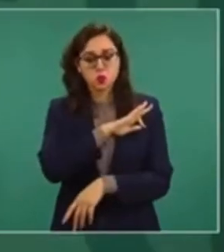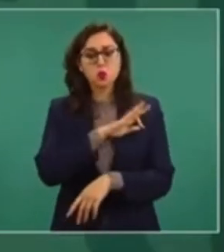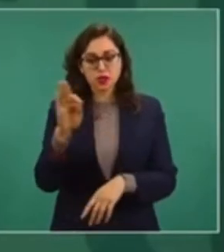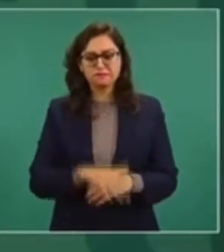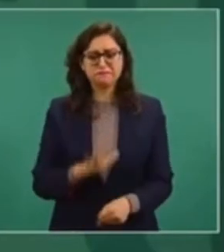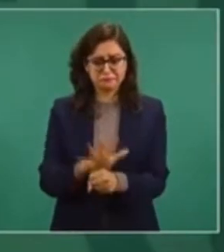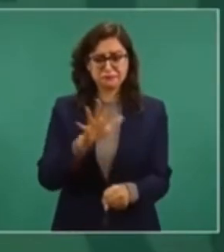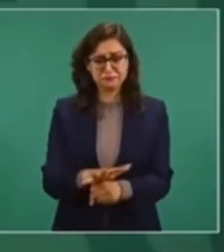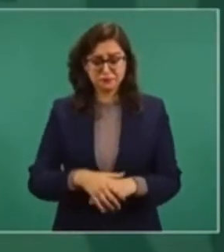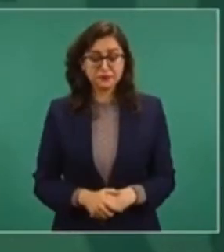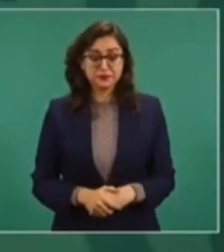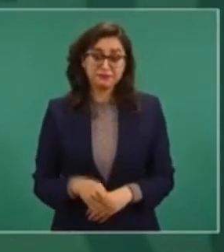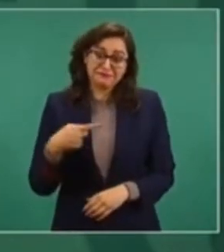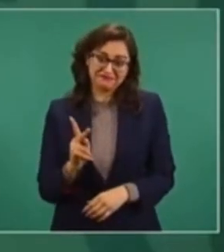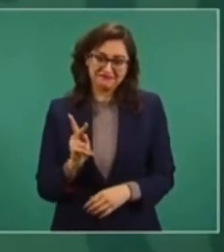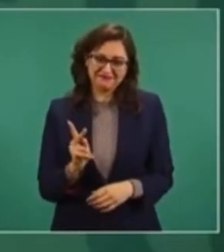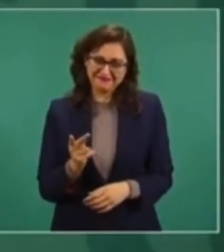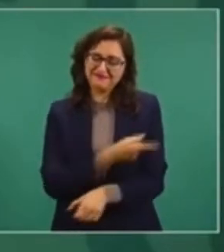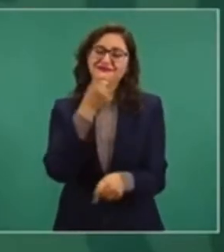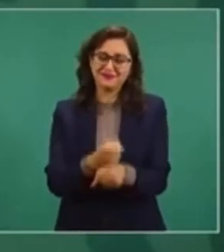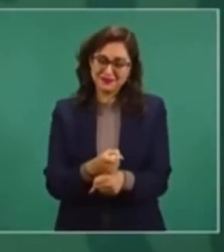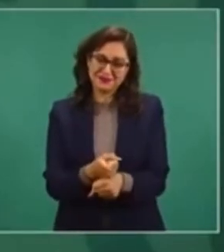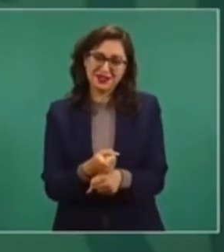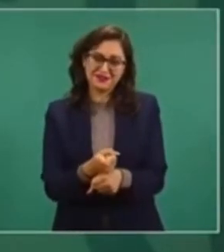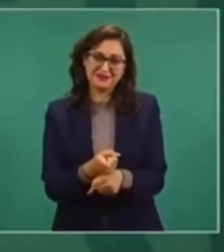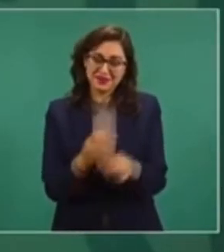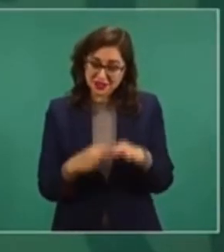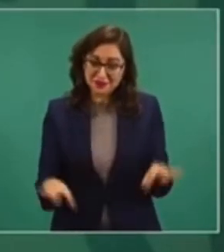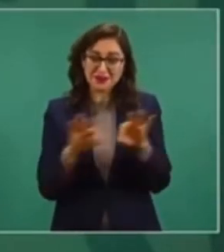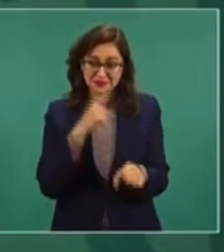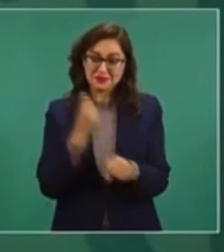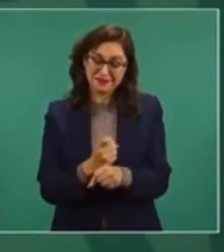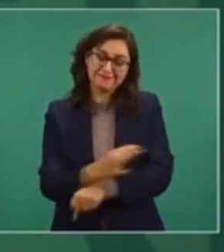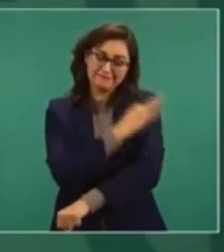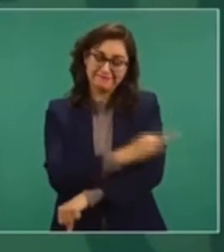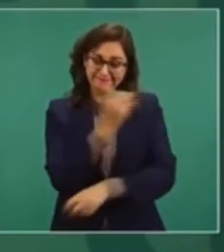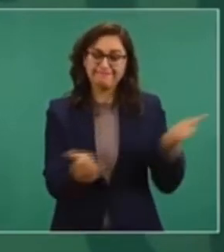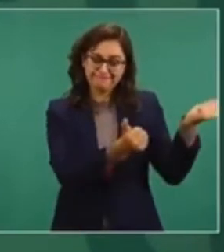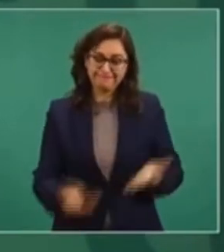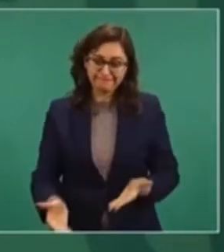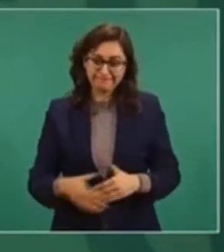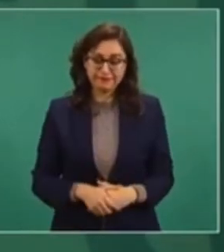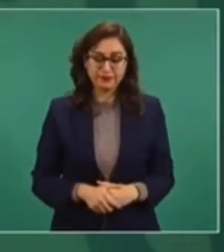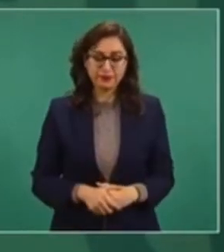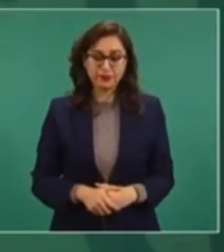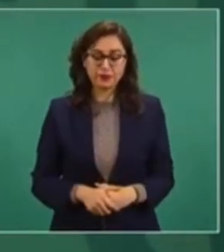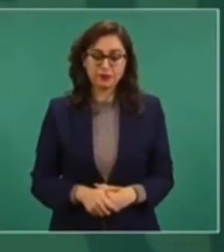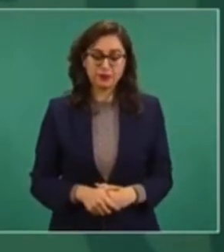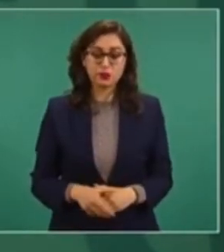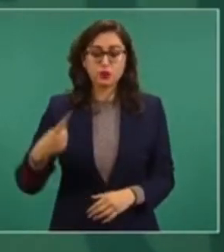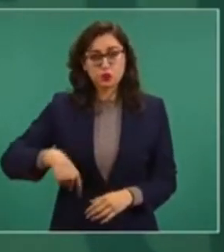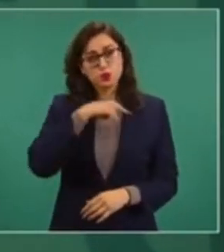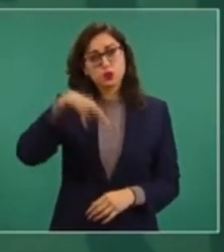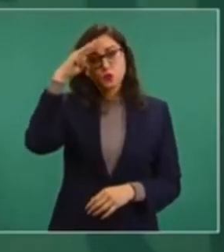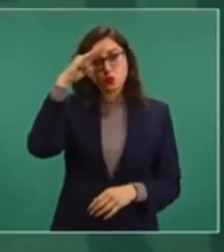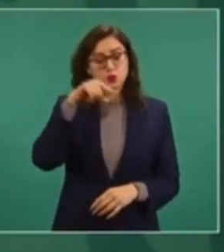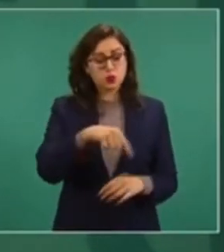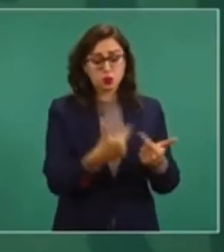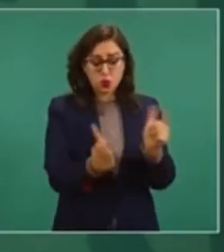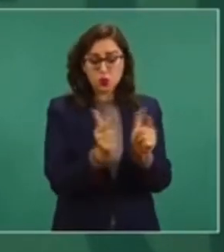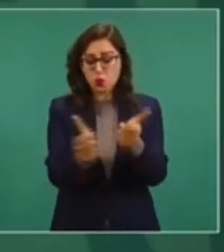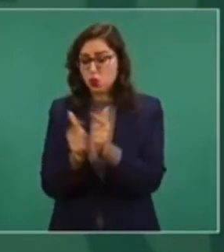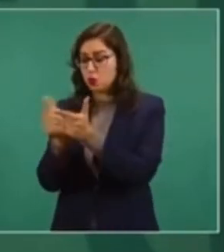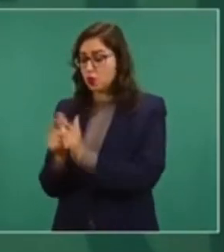entonces nos alcanza, siempre y cuando tengamos la vacuna. Estamos pensando que cada brigada pueda